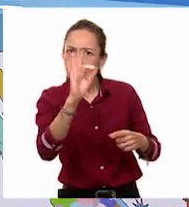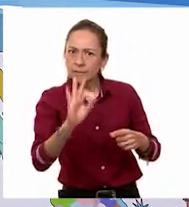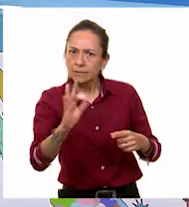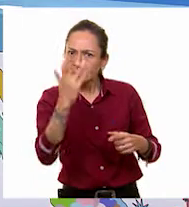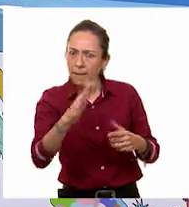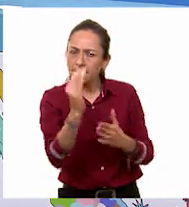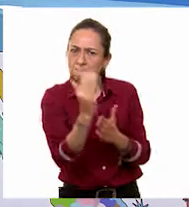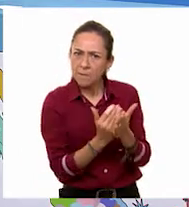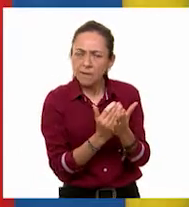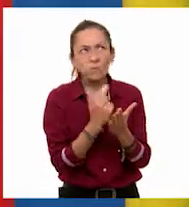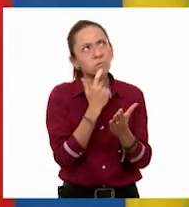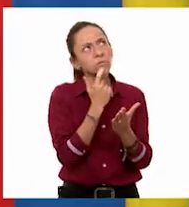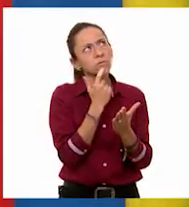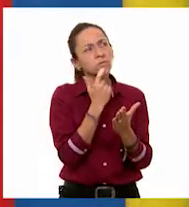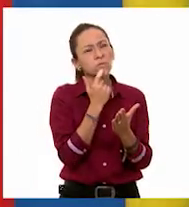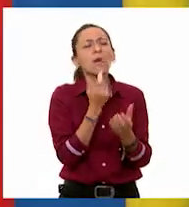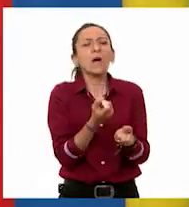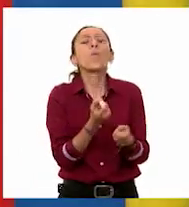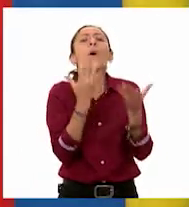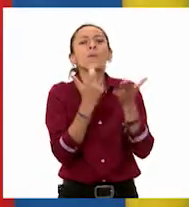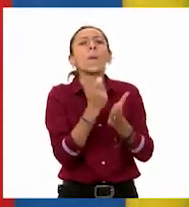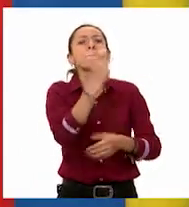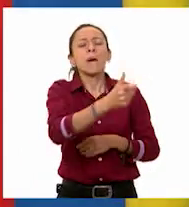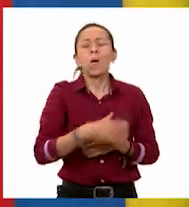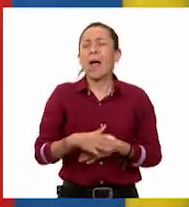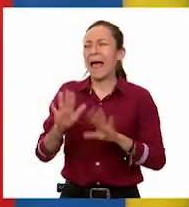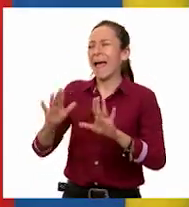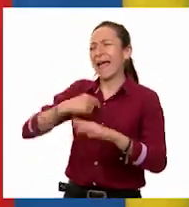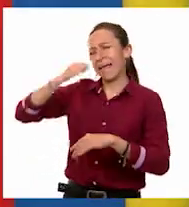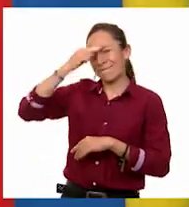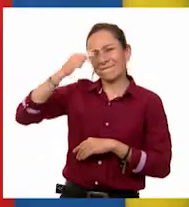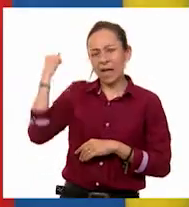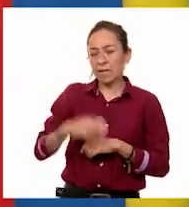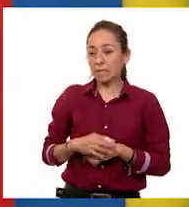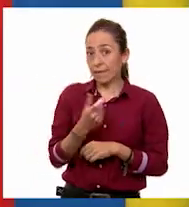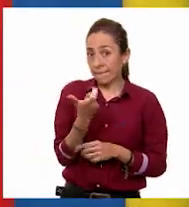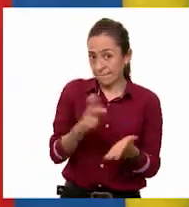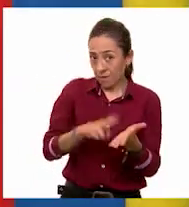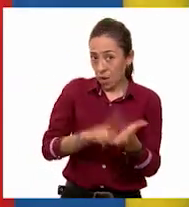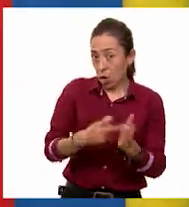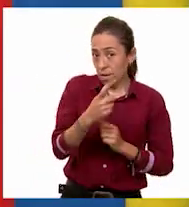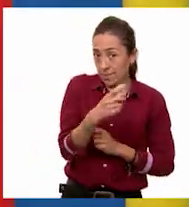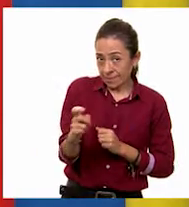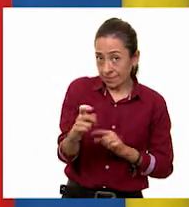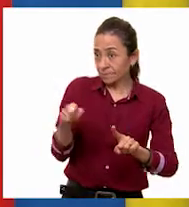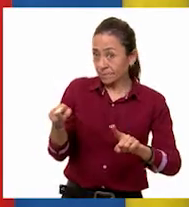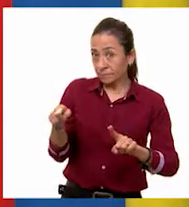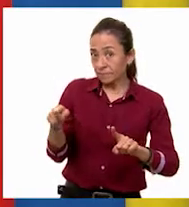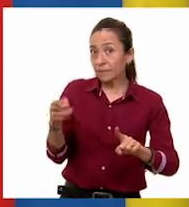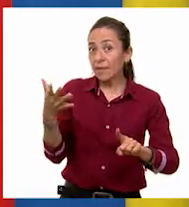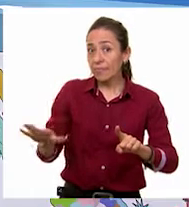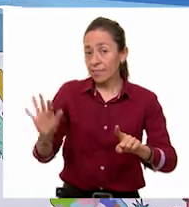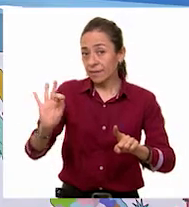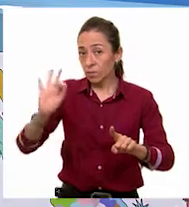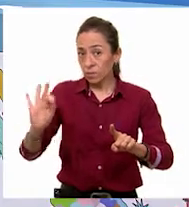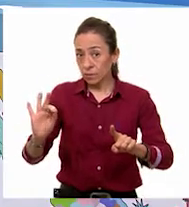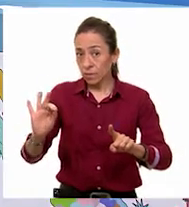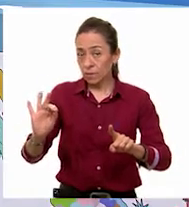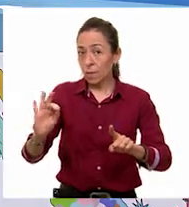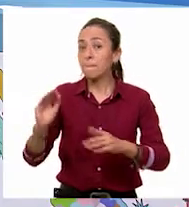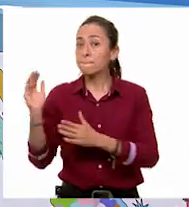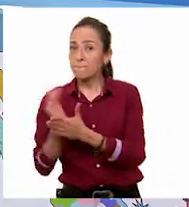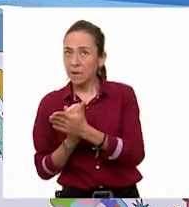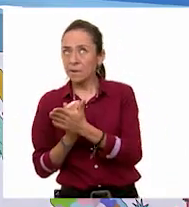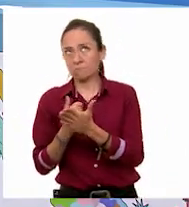100 pesos? Eso está fácil. Si vale 100 pesos y me descuentan 10 pesos, pues pago 90 pesos, ¿no? Muy bien.